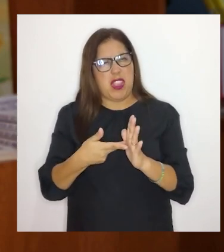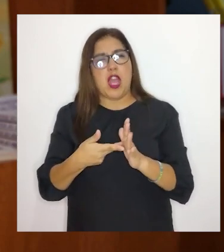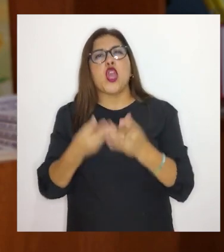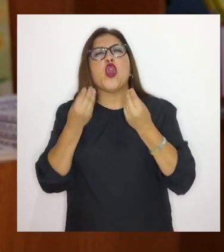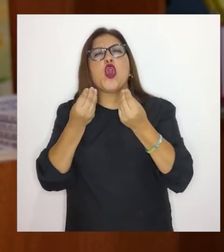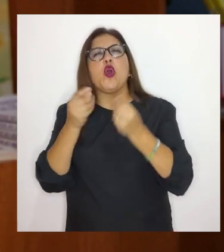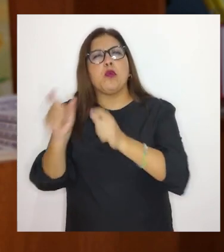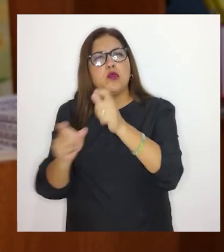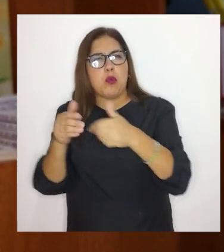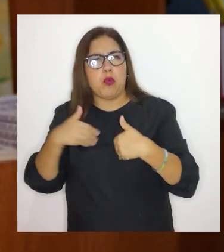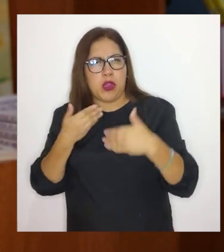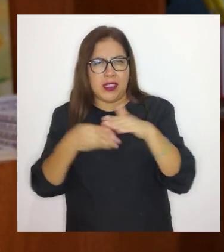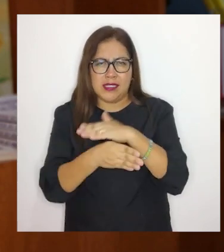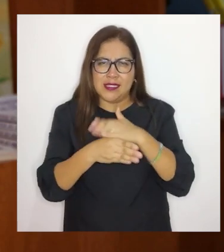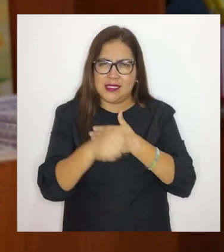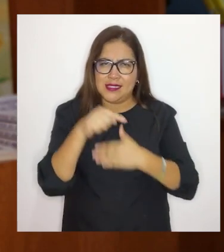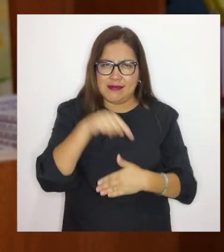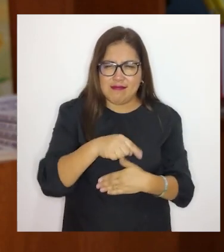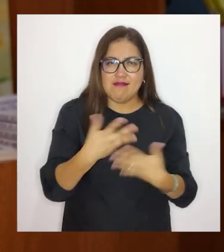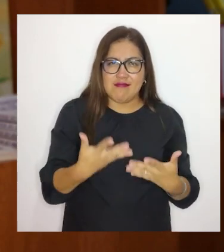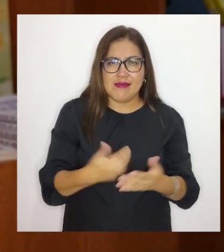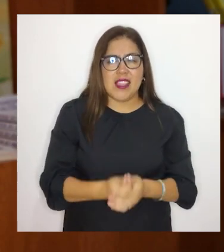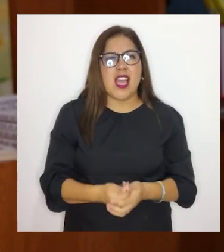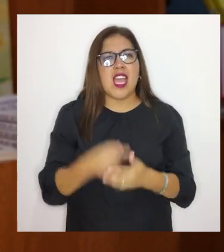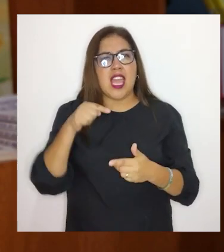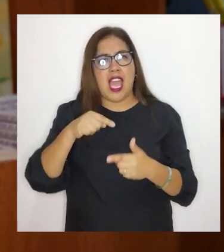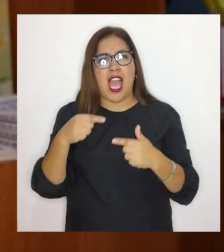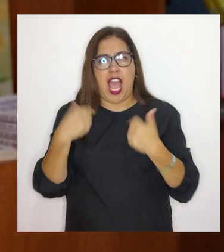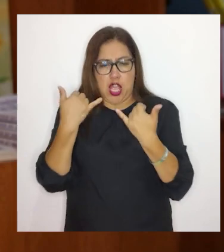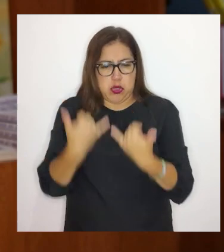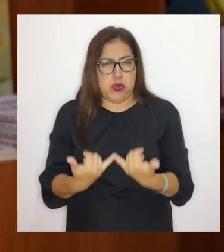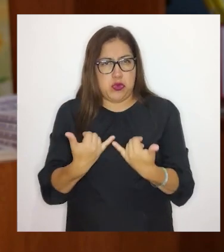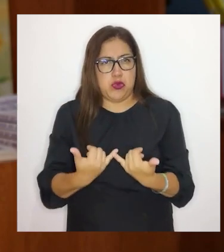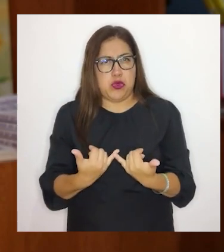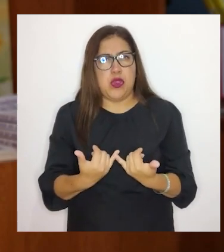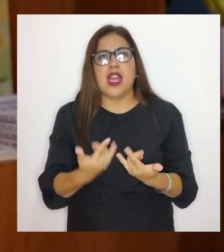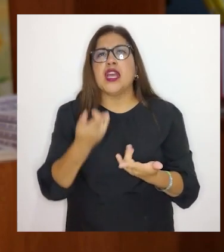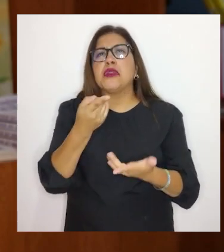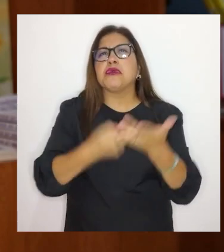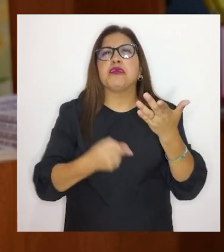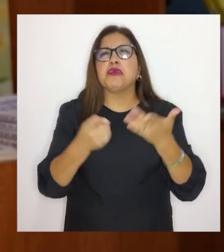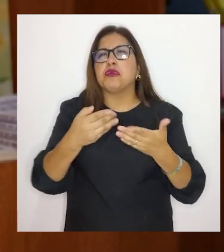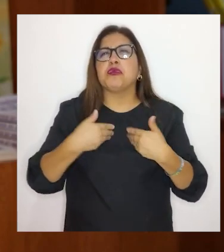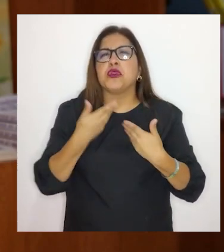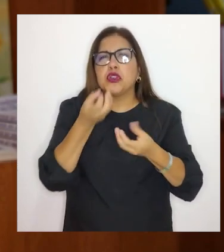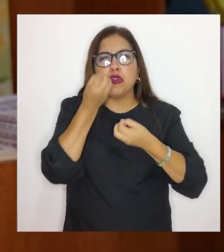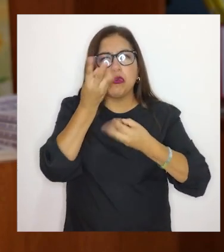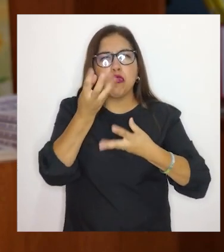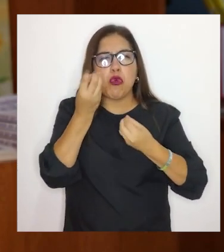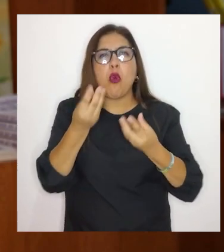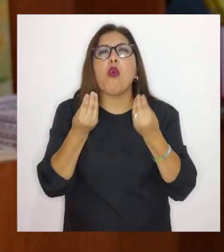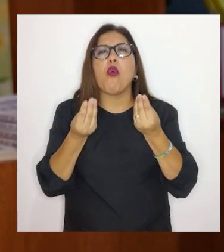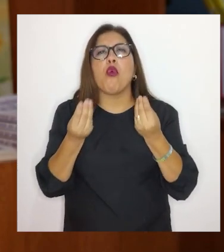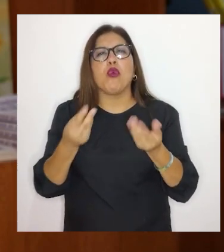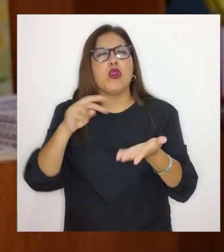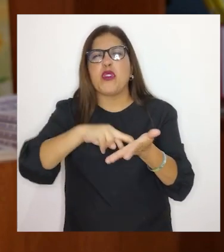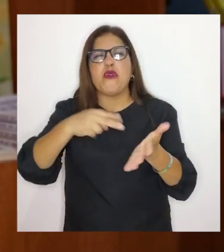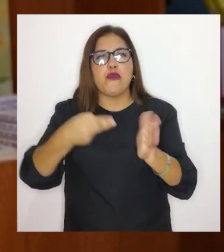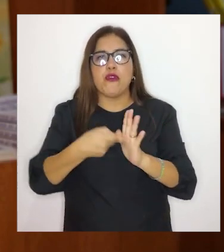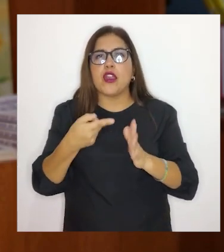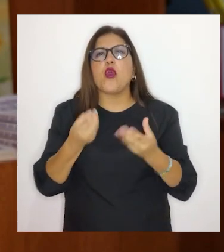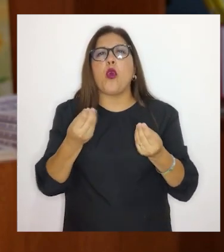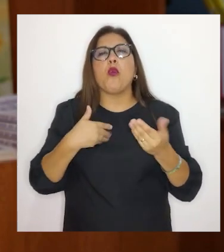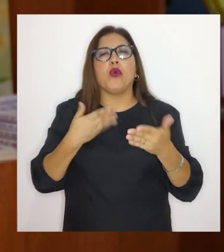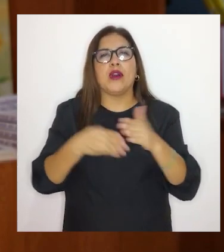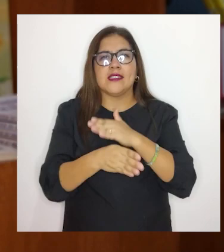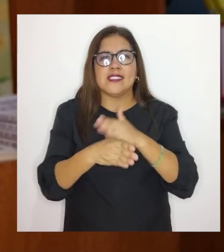con discapacidad que nos está acompañando hoy? ¿Qué le puedes informar? ¿En qué